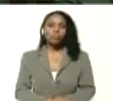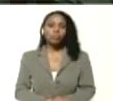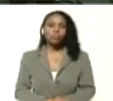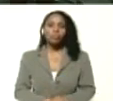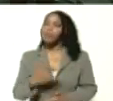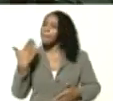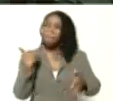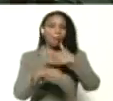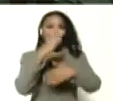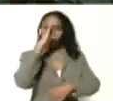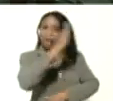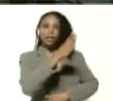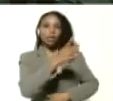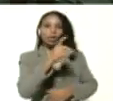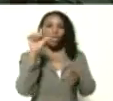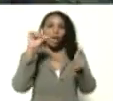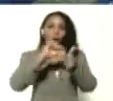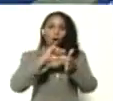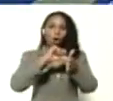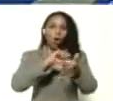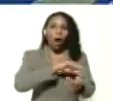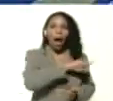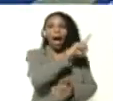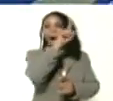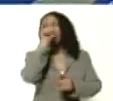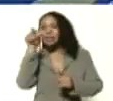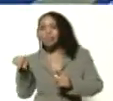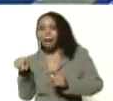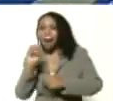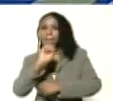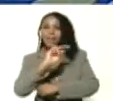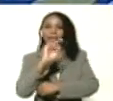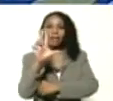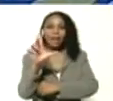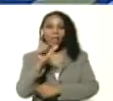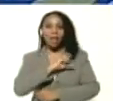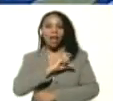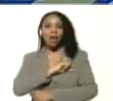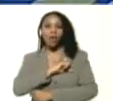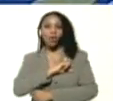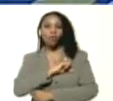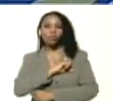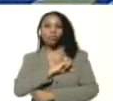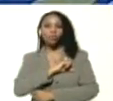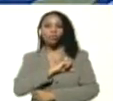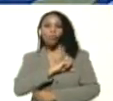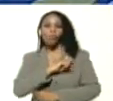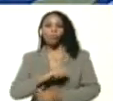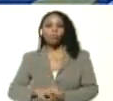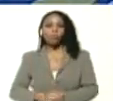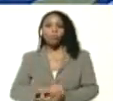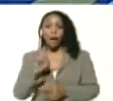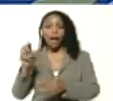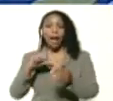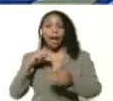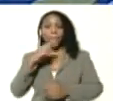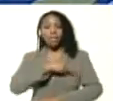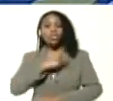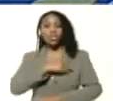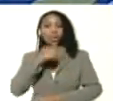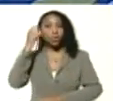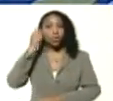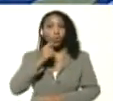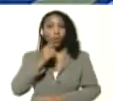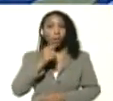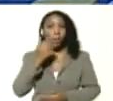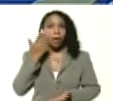vámonos directo de Coro hasta el 23 de enero 23 de enero ahí está la misión Sucre ¿verdad? vamos